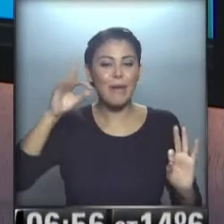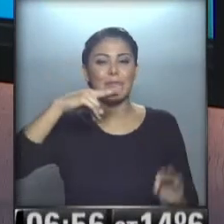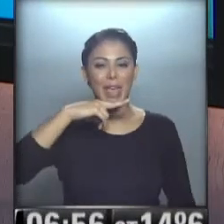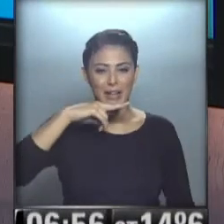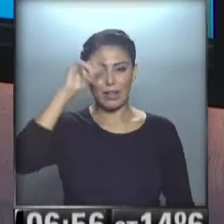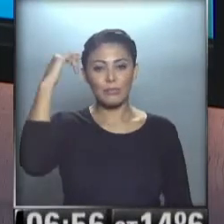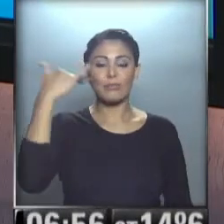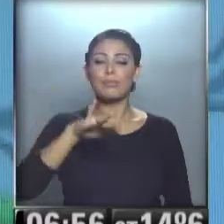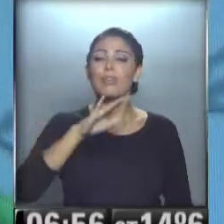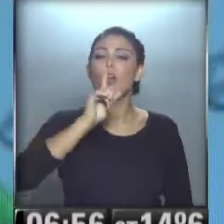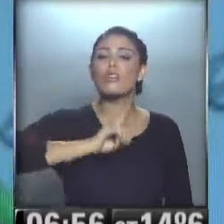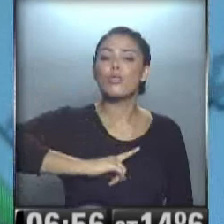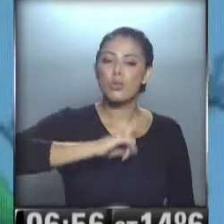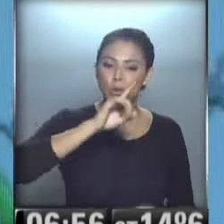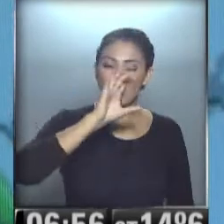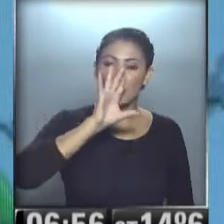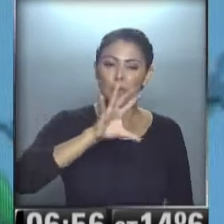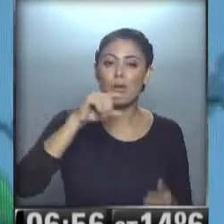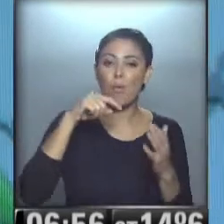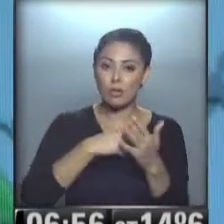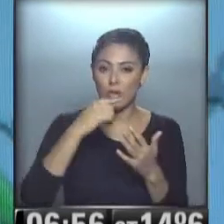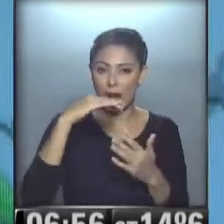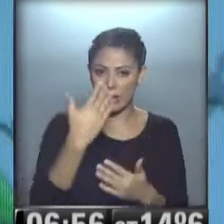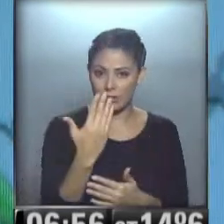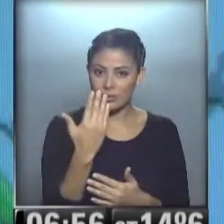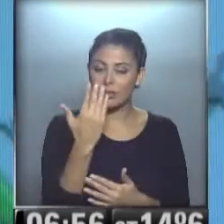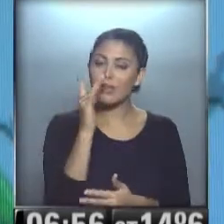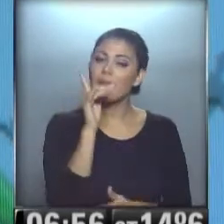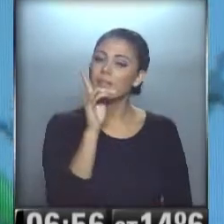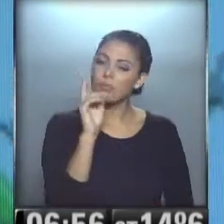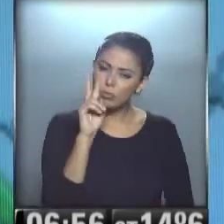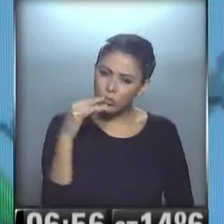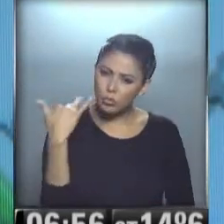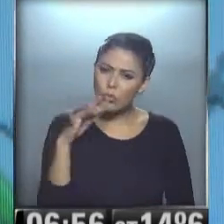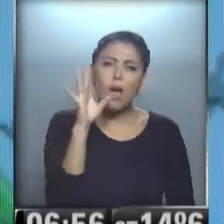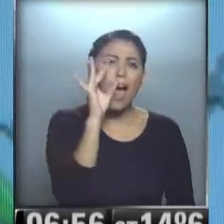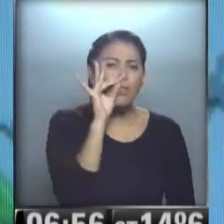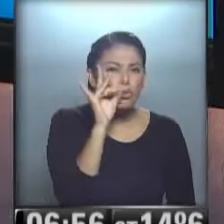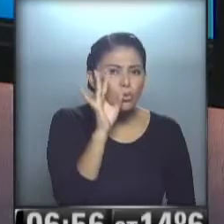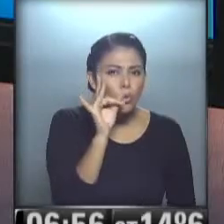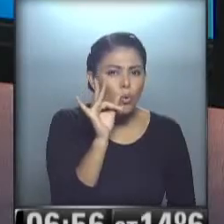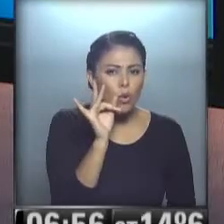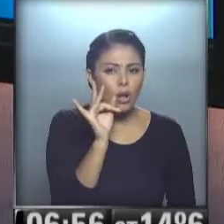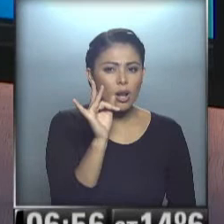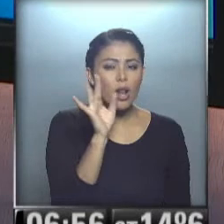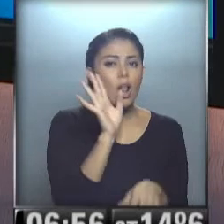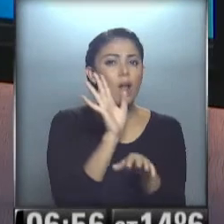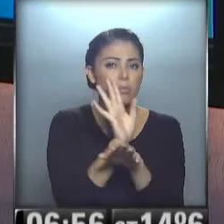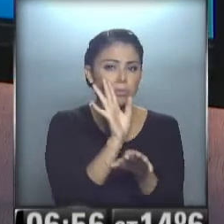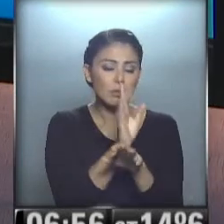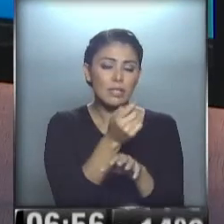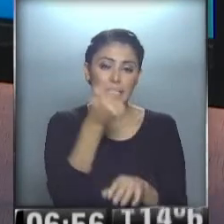viernes... ...y en el noreste de la provincia de Buenos Aires... ...que azul que está... ...es que muy